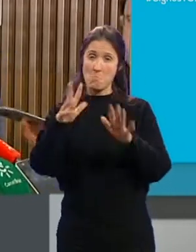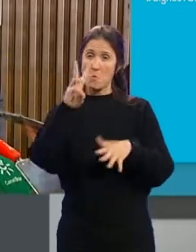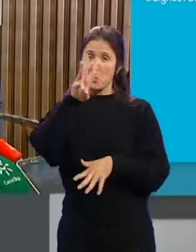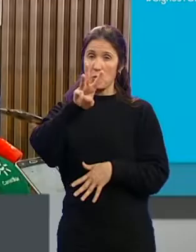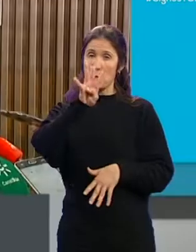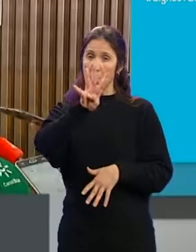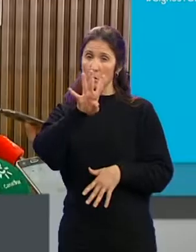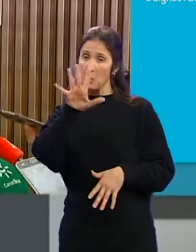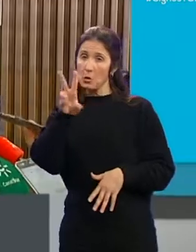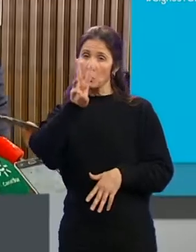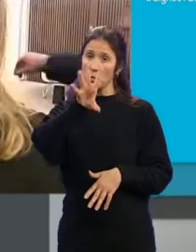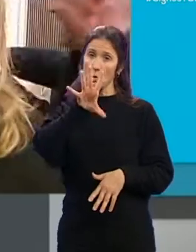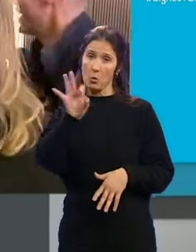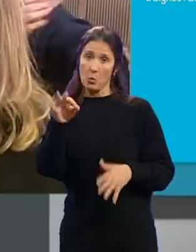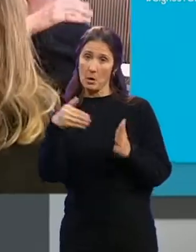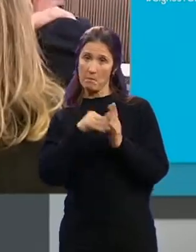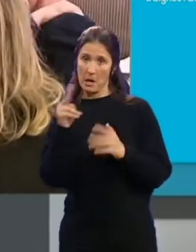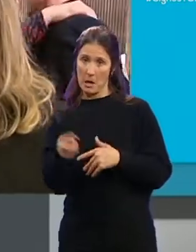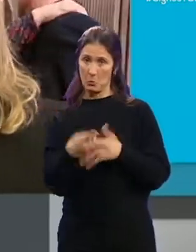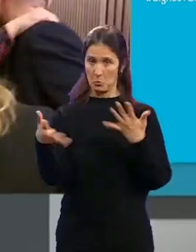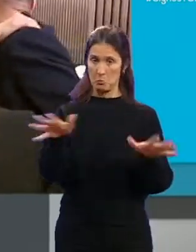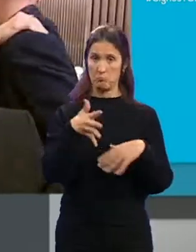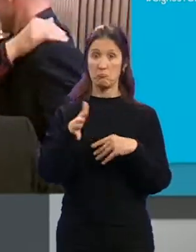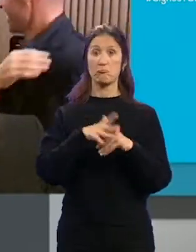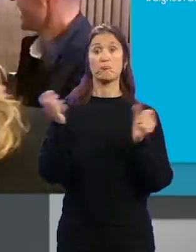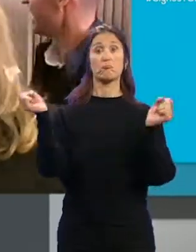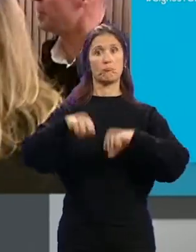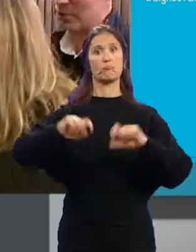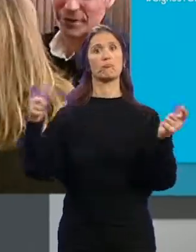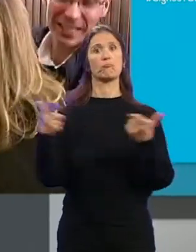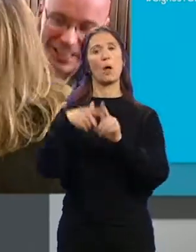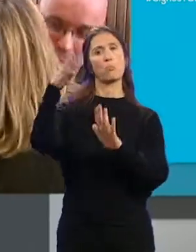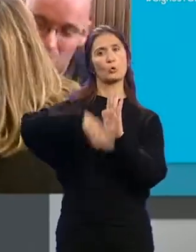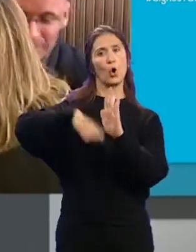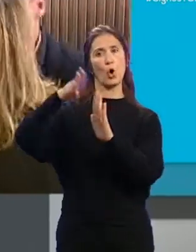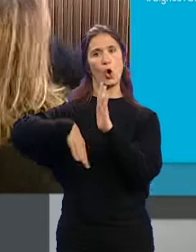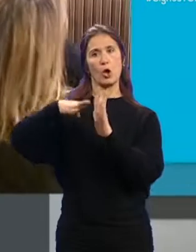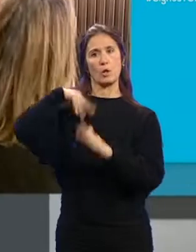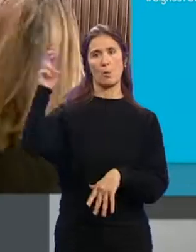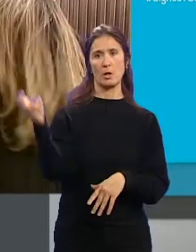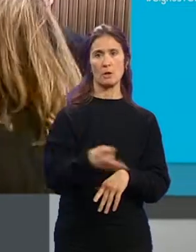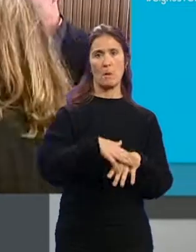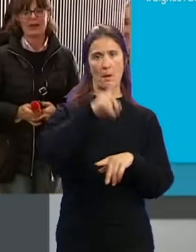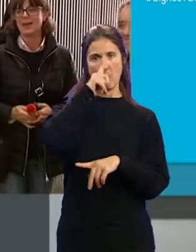...aproximadamente 345 o 350.000 euros. En la reunión también se ha aprobado la programación... ...de las actividades para